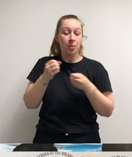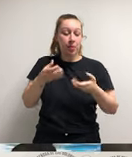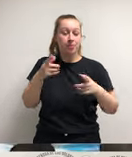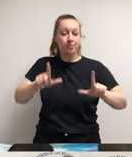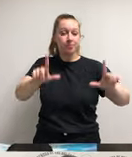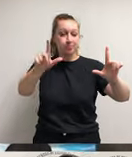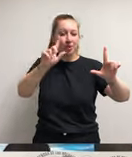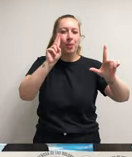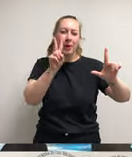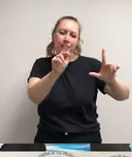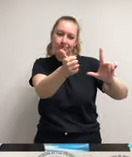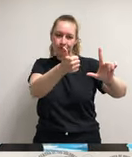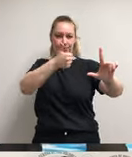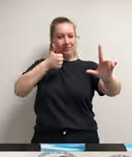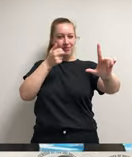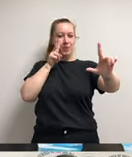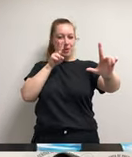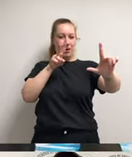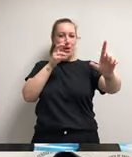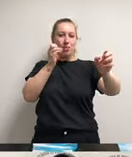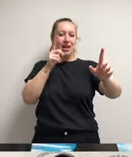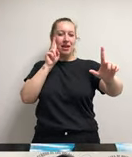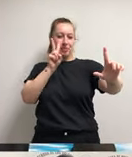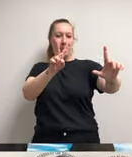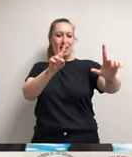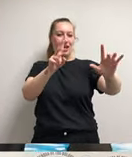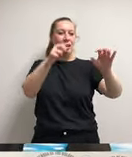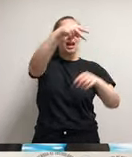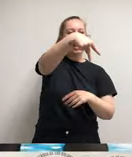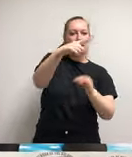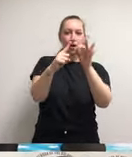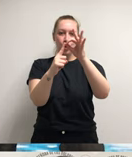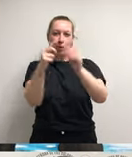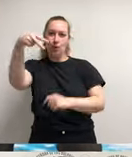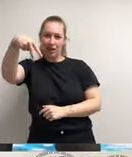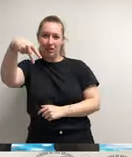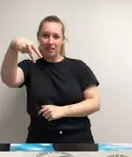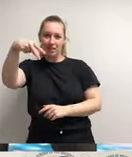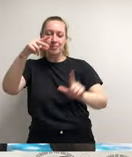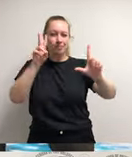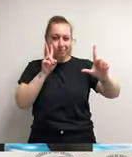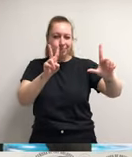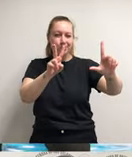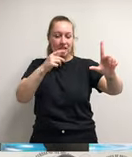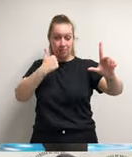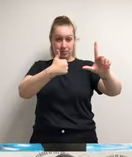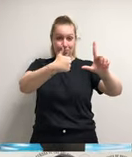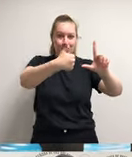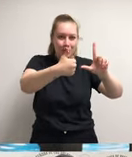para verlas de lejos, porque tiene un efecto visual que de lejos se ve el NQN y de cerca se ve el paisaje. Haciendo